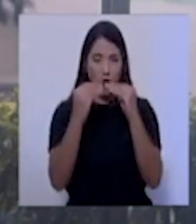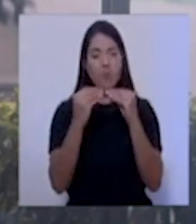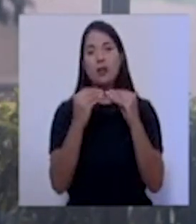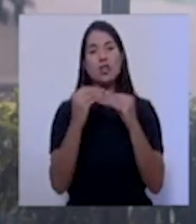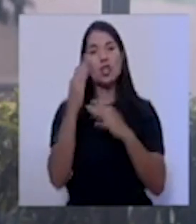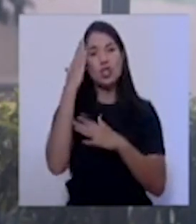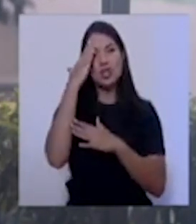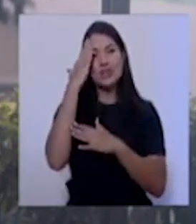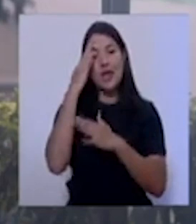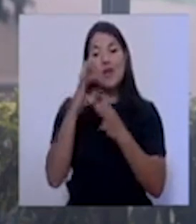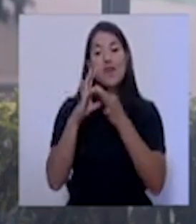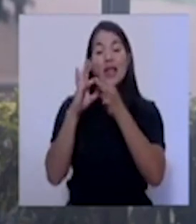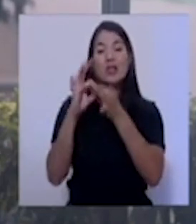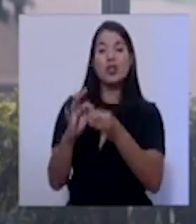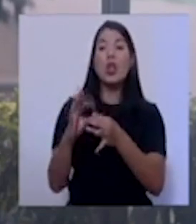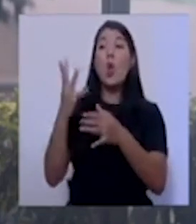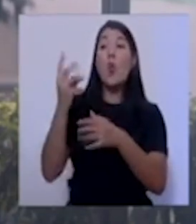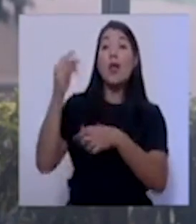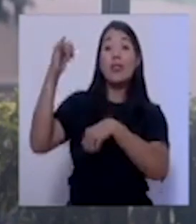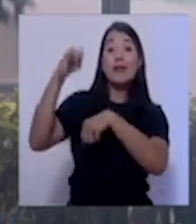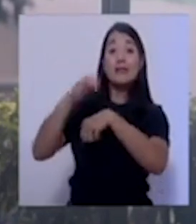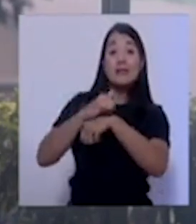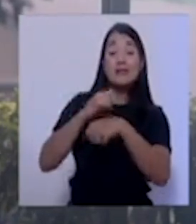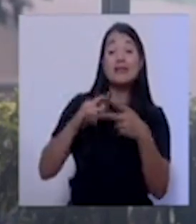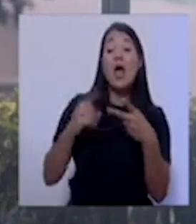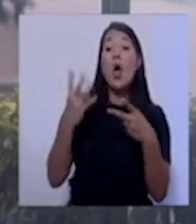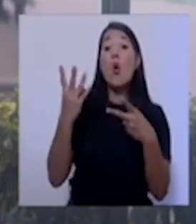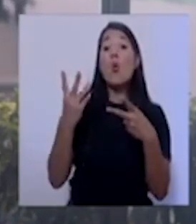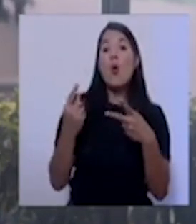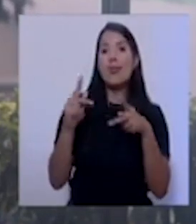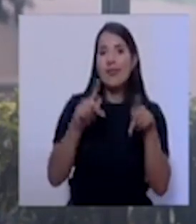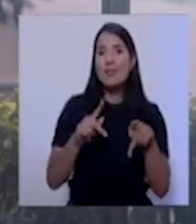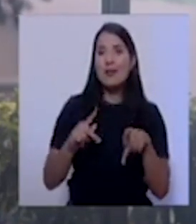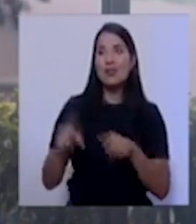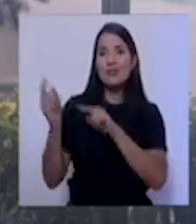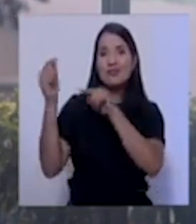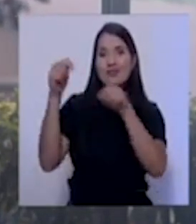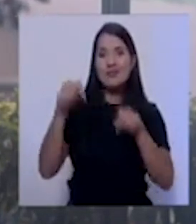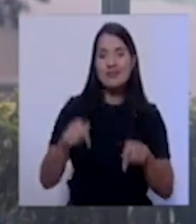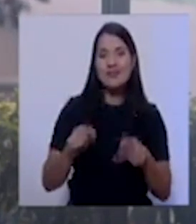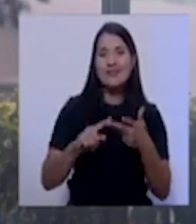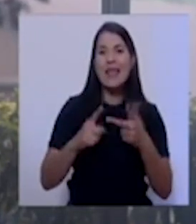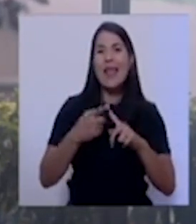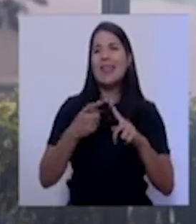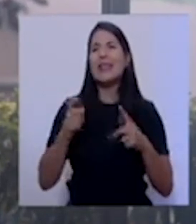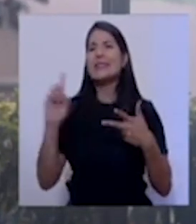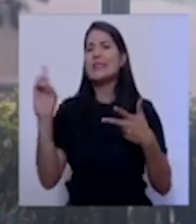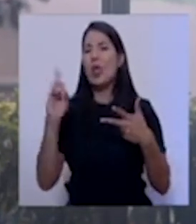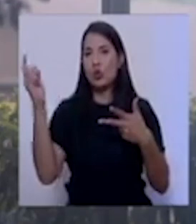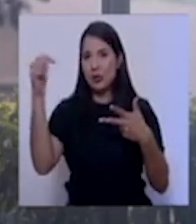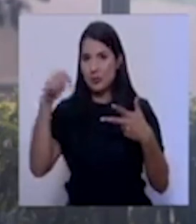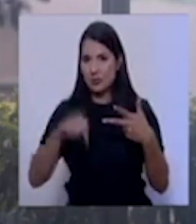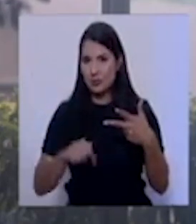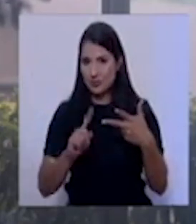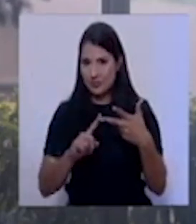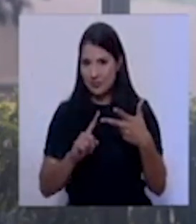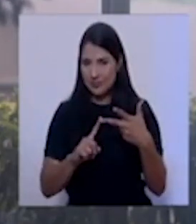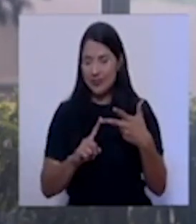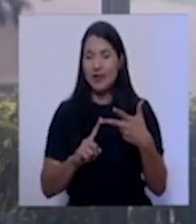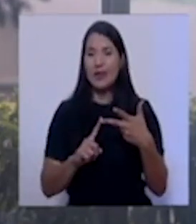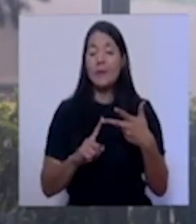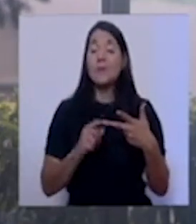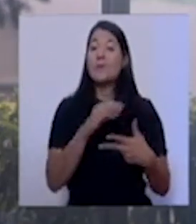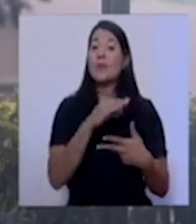aéreas y de visitantes, y de qué procedencias hasta la fecha? ¿Y cuál es